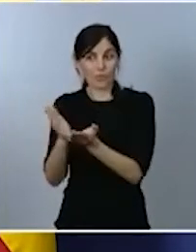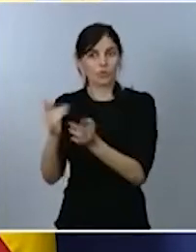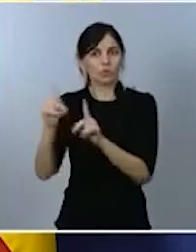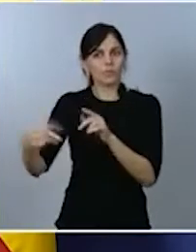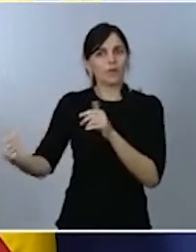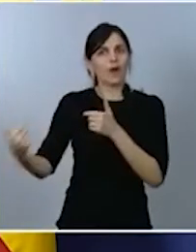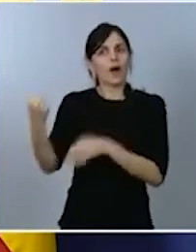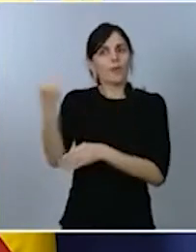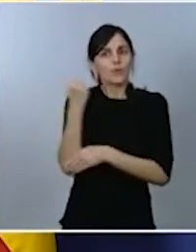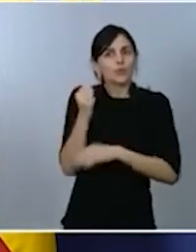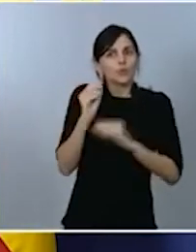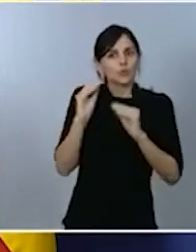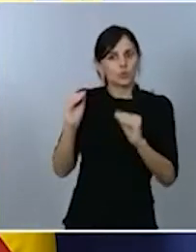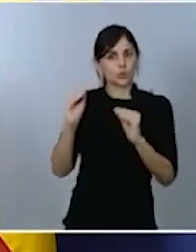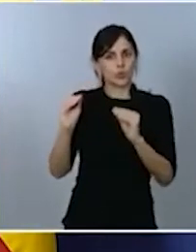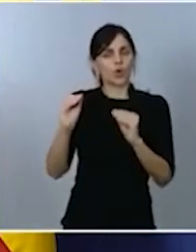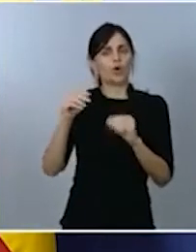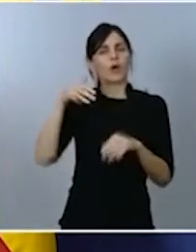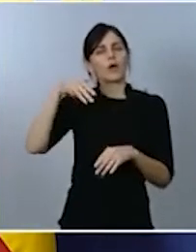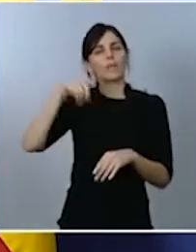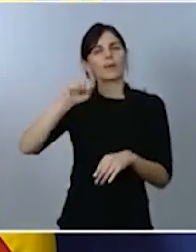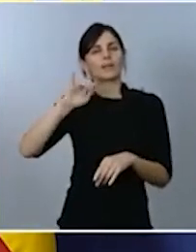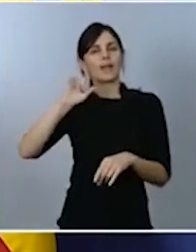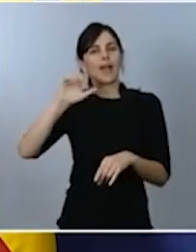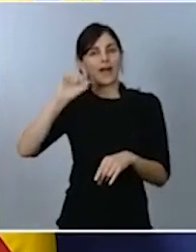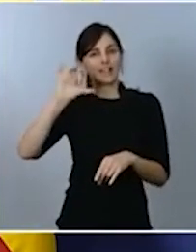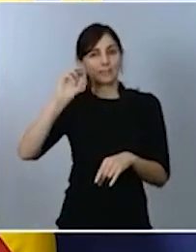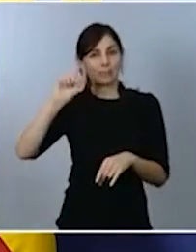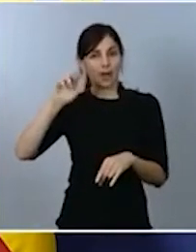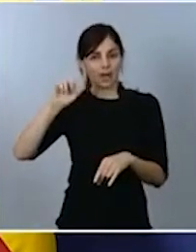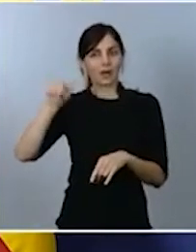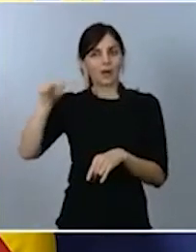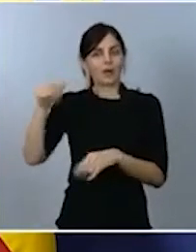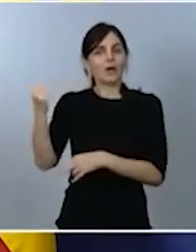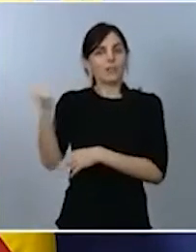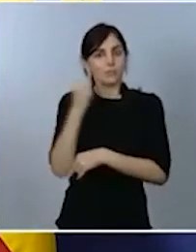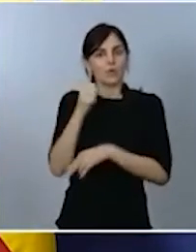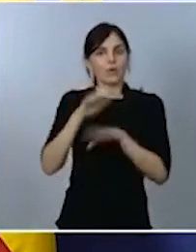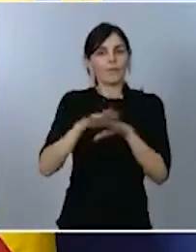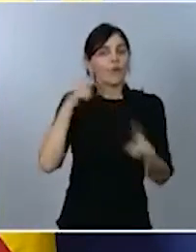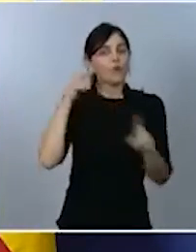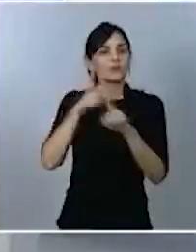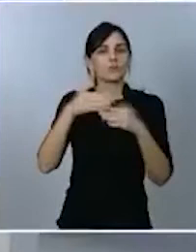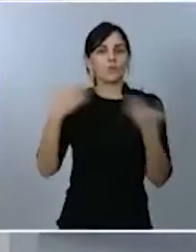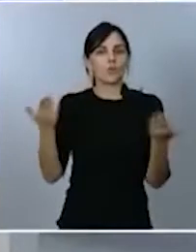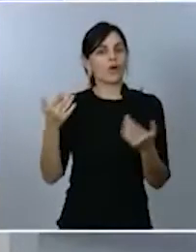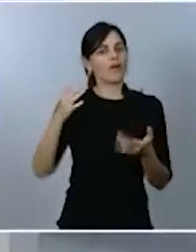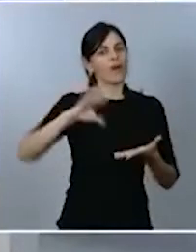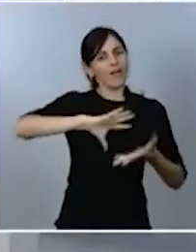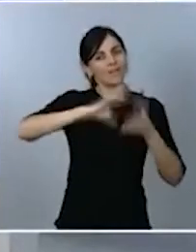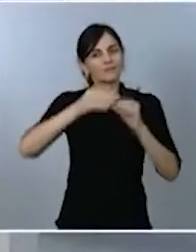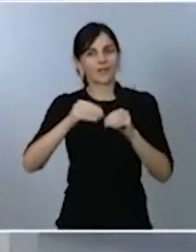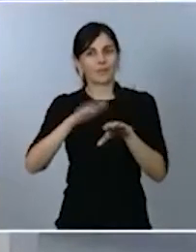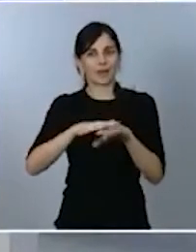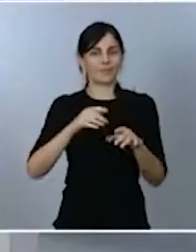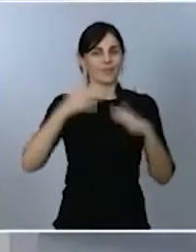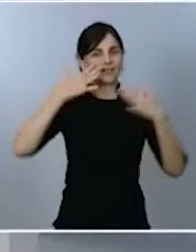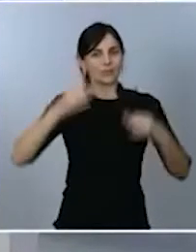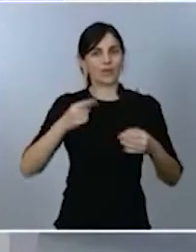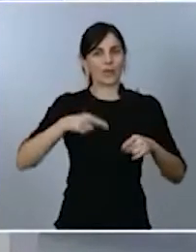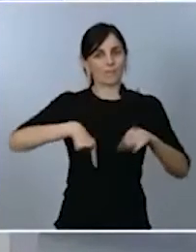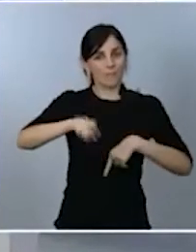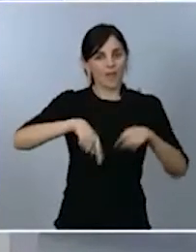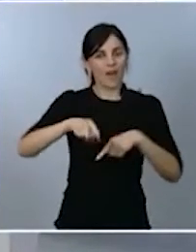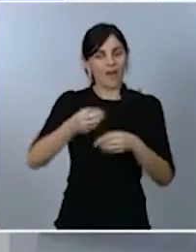evidentemente, esa necesidad de la seguridad vial. Por lo tanto, con este impulso normativo aprobado hoy en el